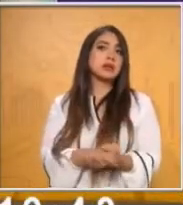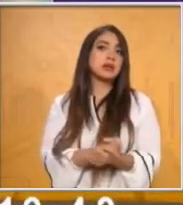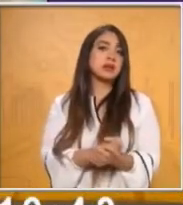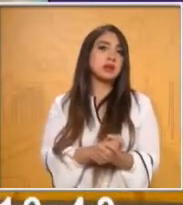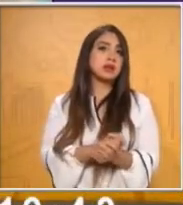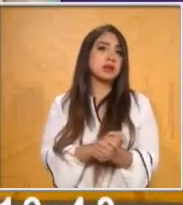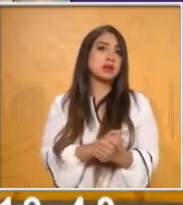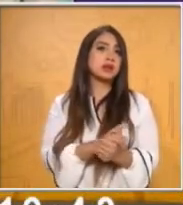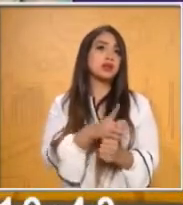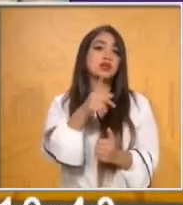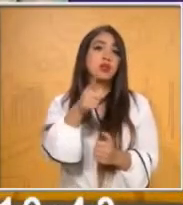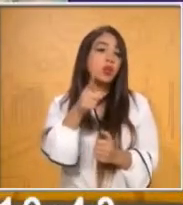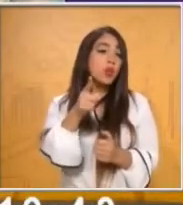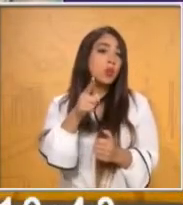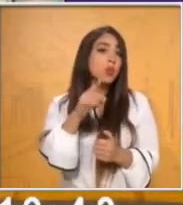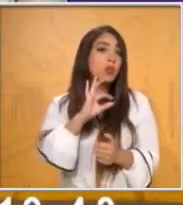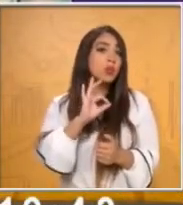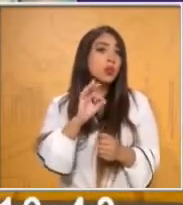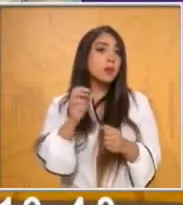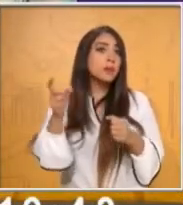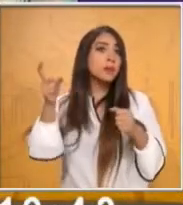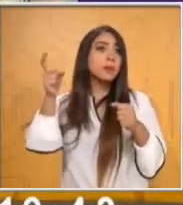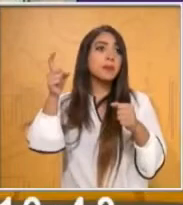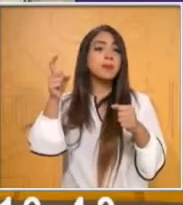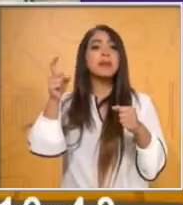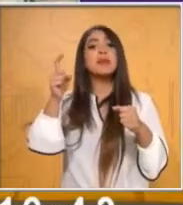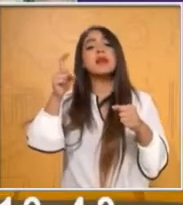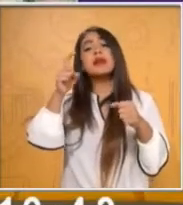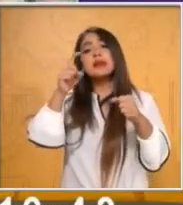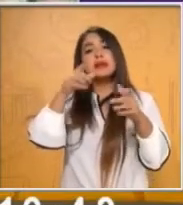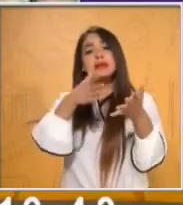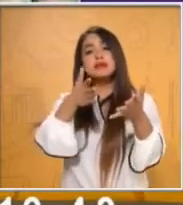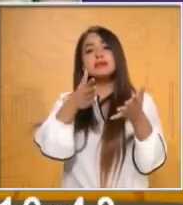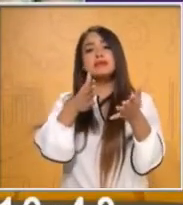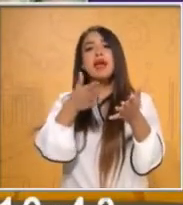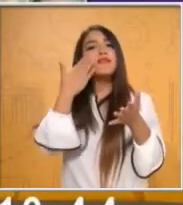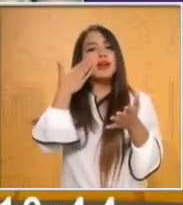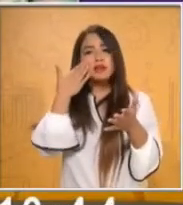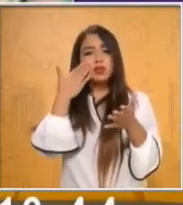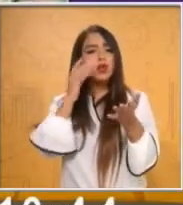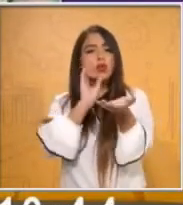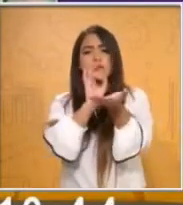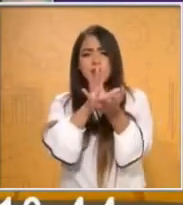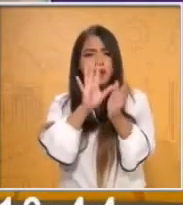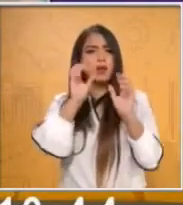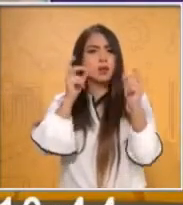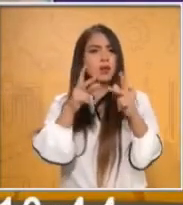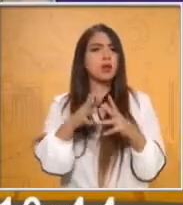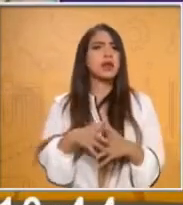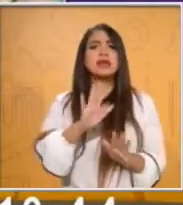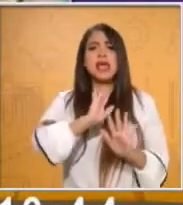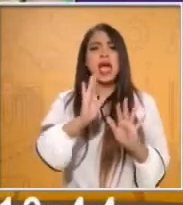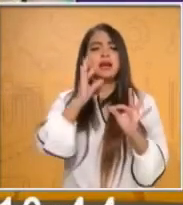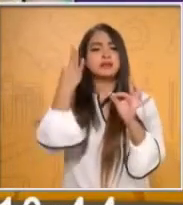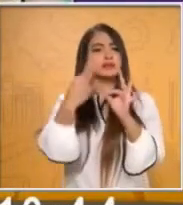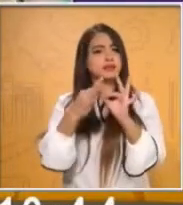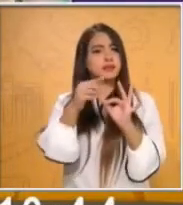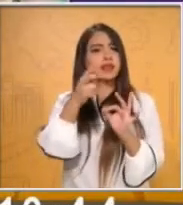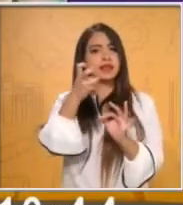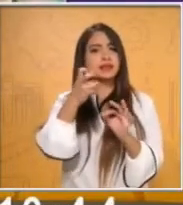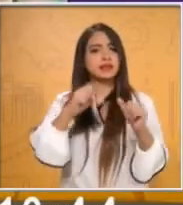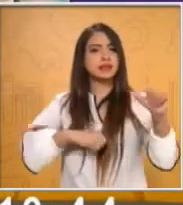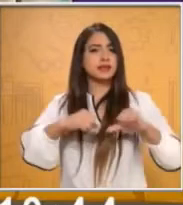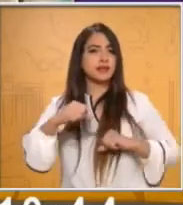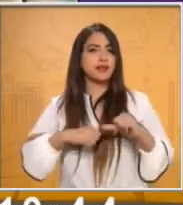en los comentarios de la página de Facebook, canal 28. Y con esto, esta es la actividad que vamos a realizar.